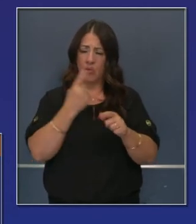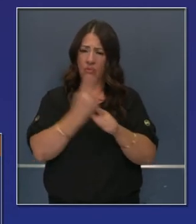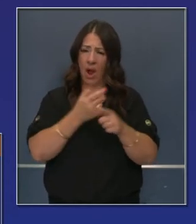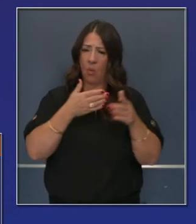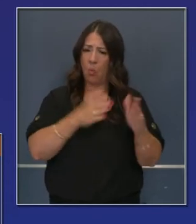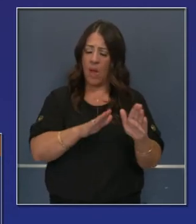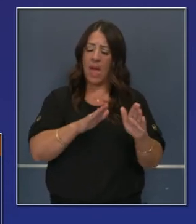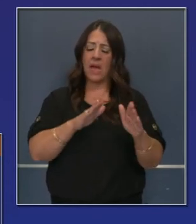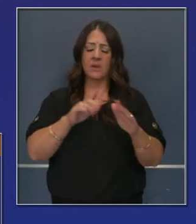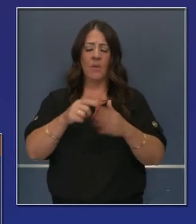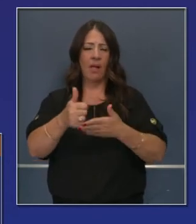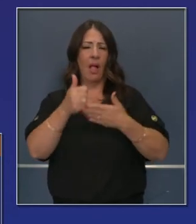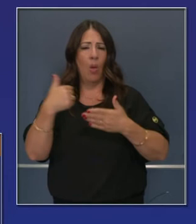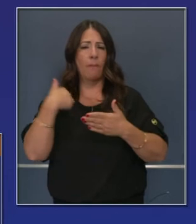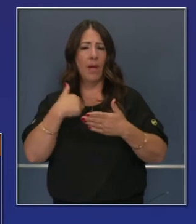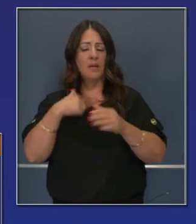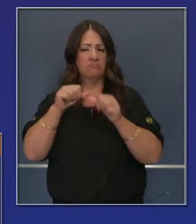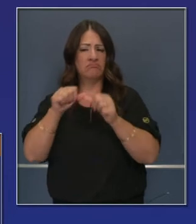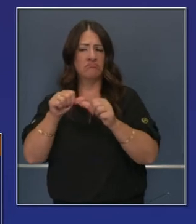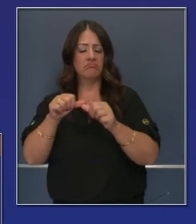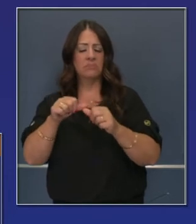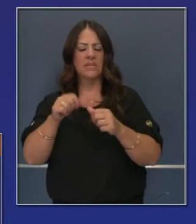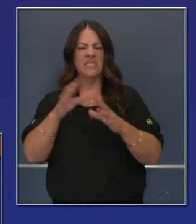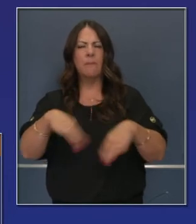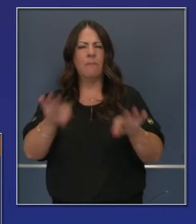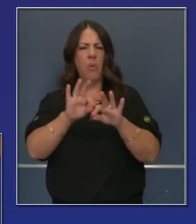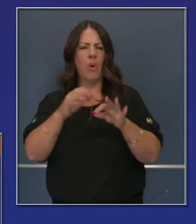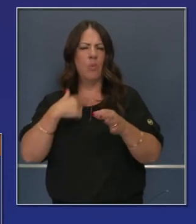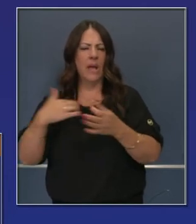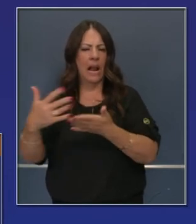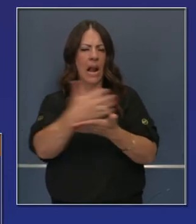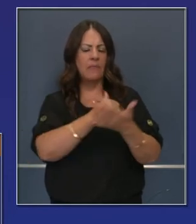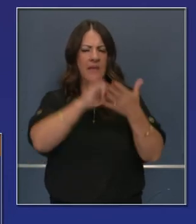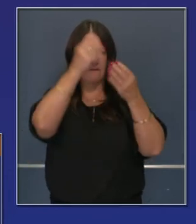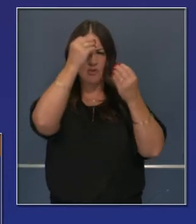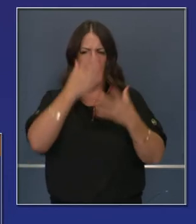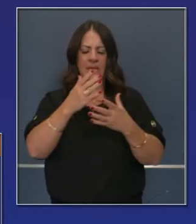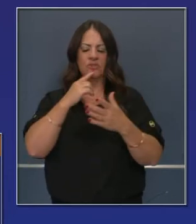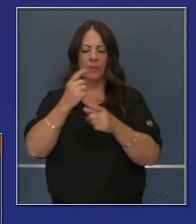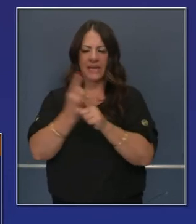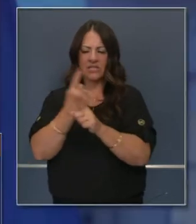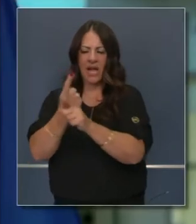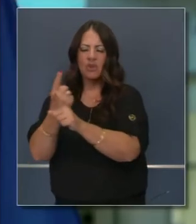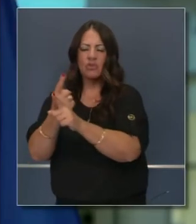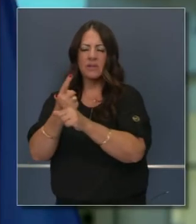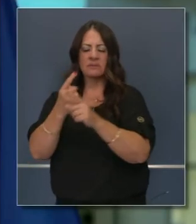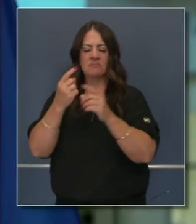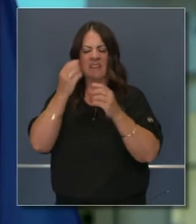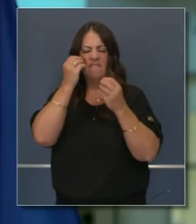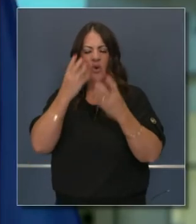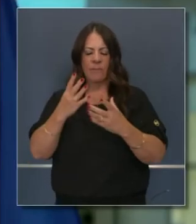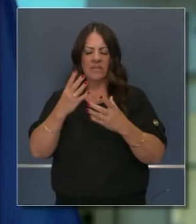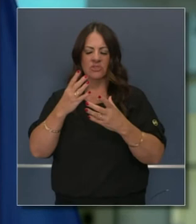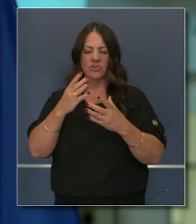eficacia de estos modelos y la naturaleza dinámica de los modelos basados en nueva información que se proporciona consistentemente.